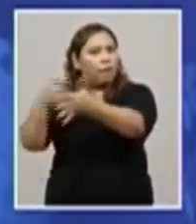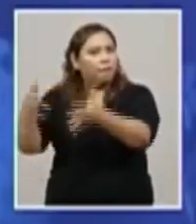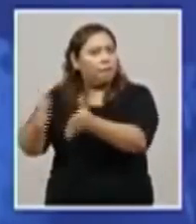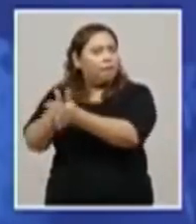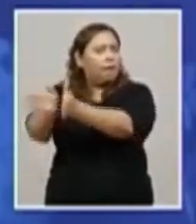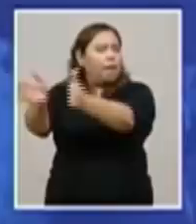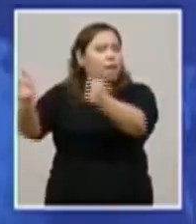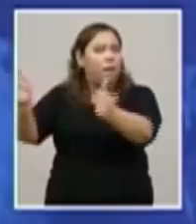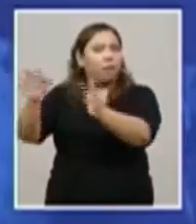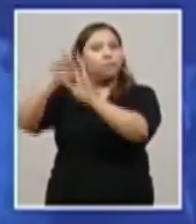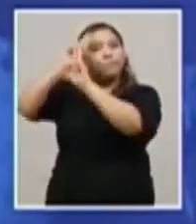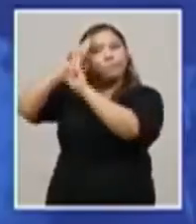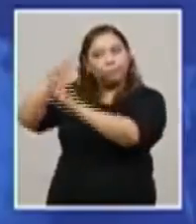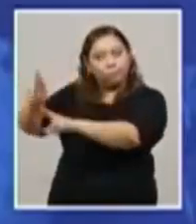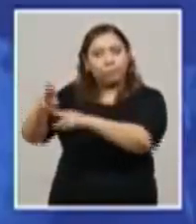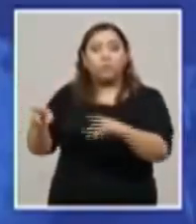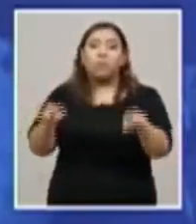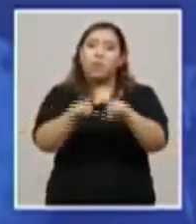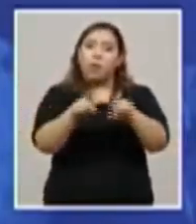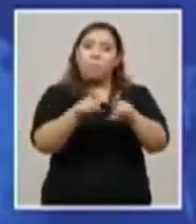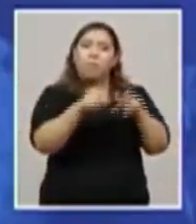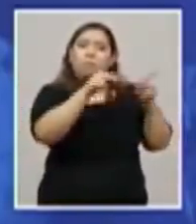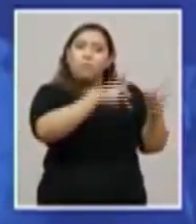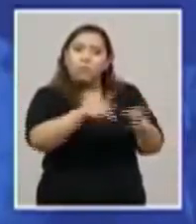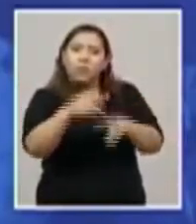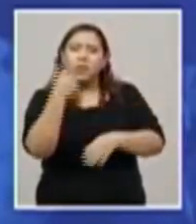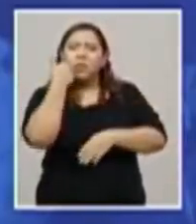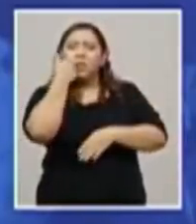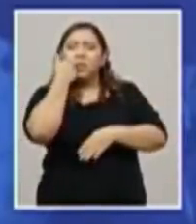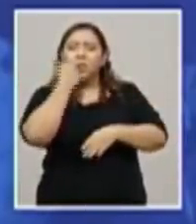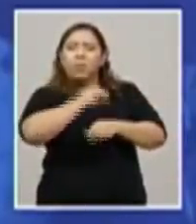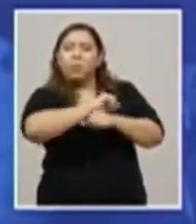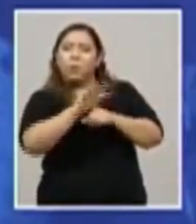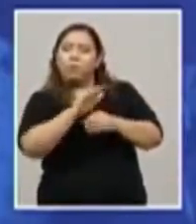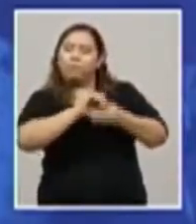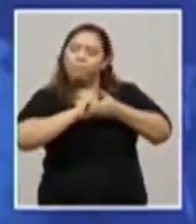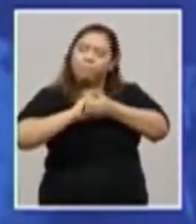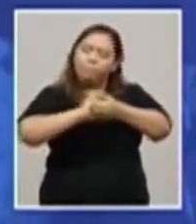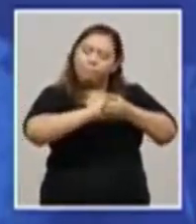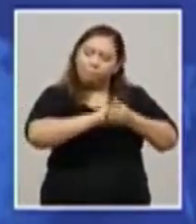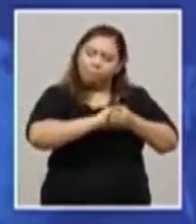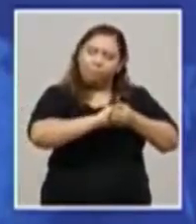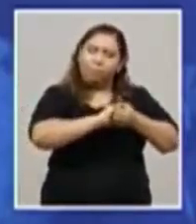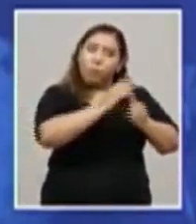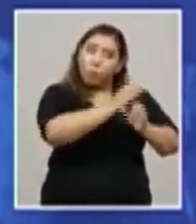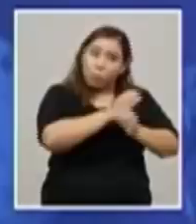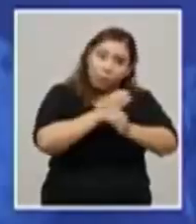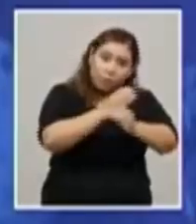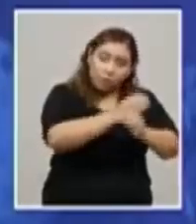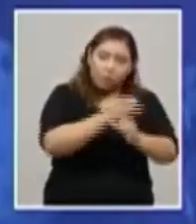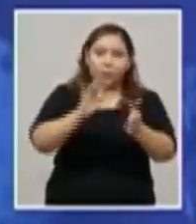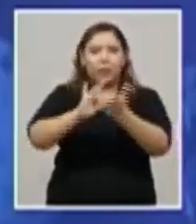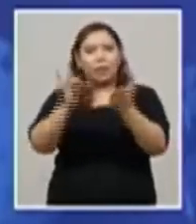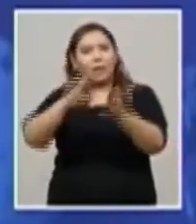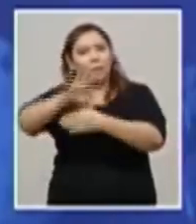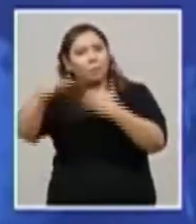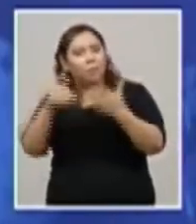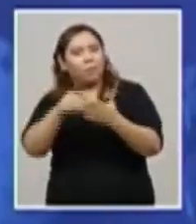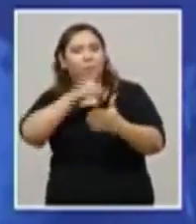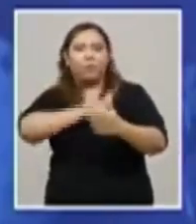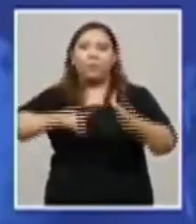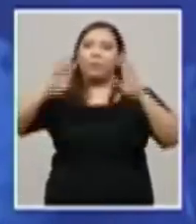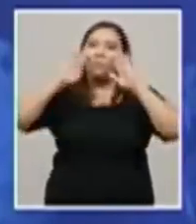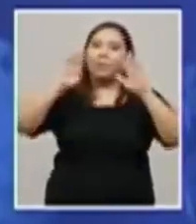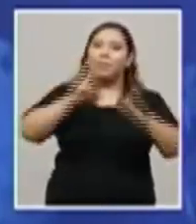pandemia. Y seamos solidarios con todos los pacientes que están sufriendo esta enfermedad. Gracias por todo y que Dios